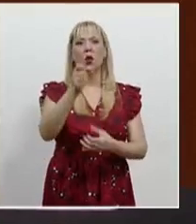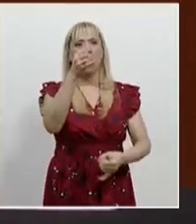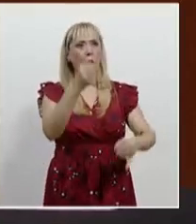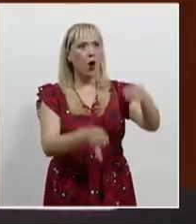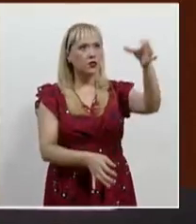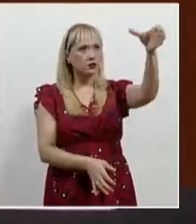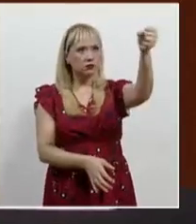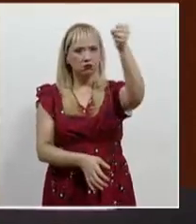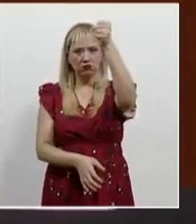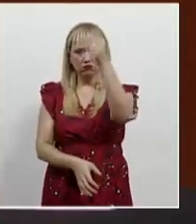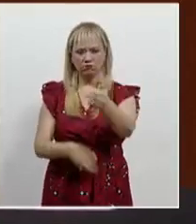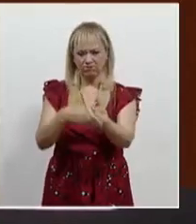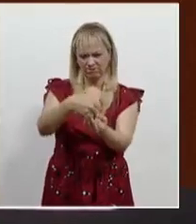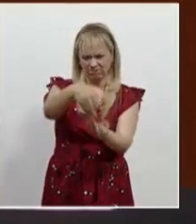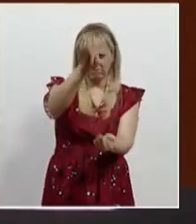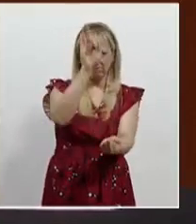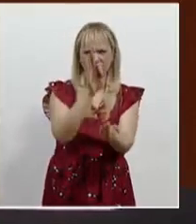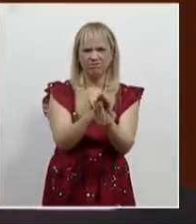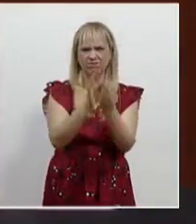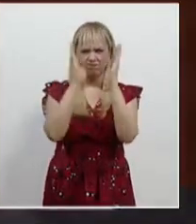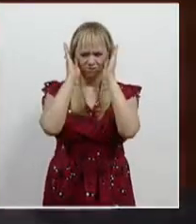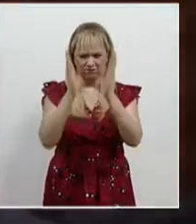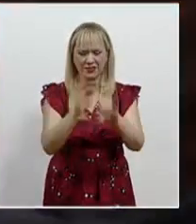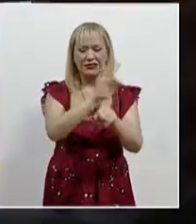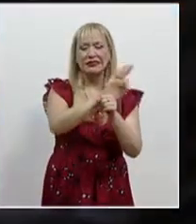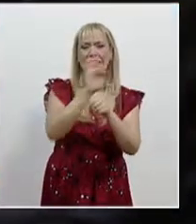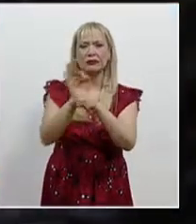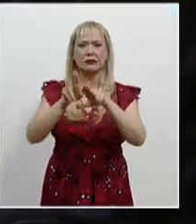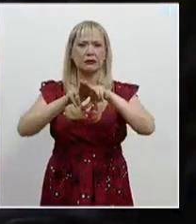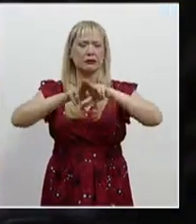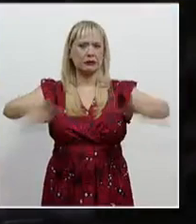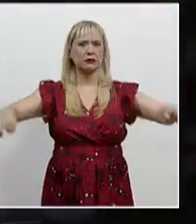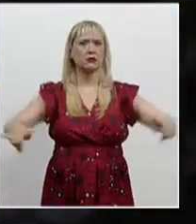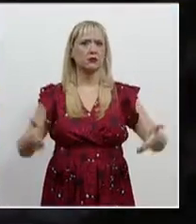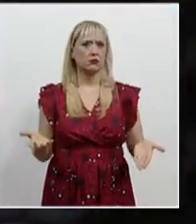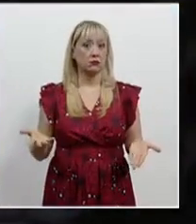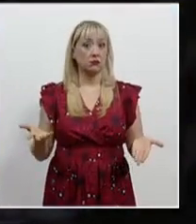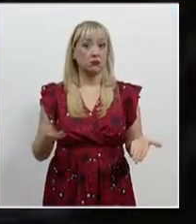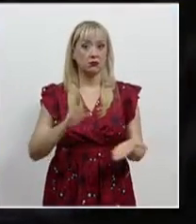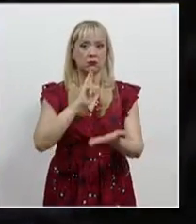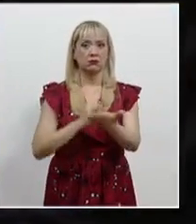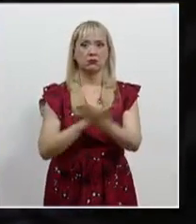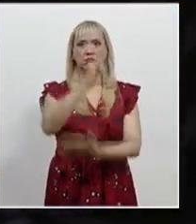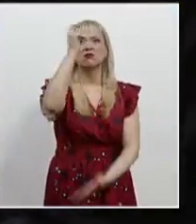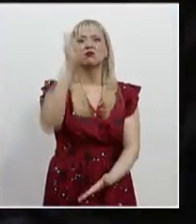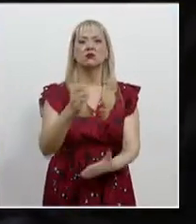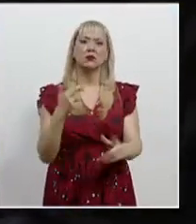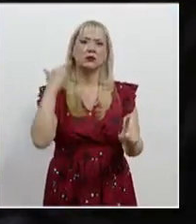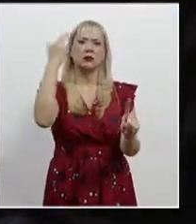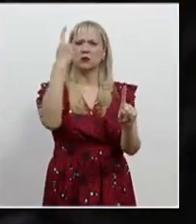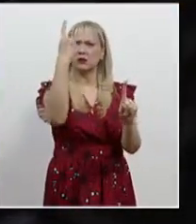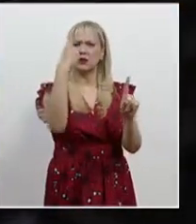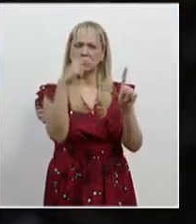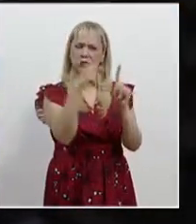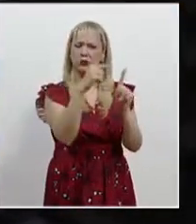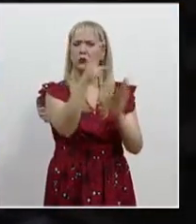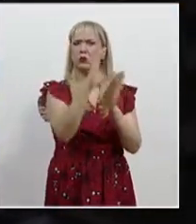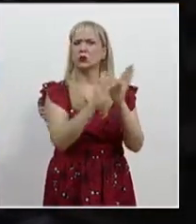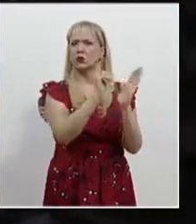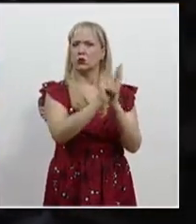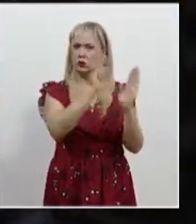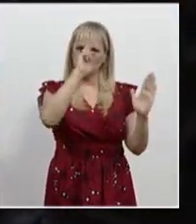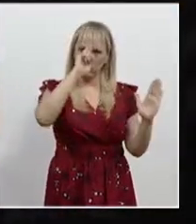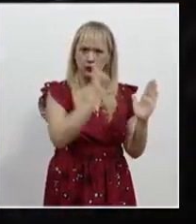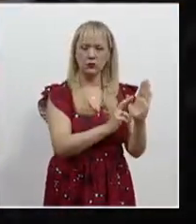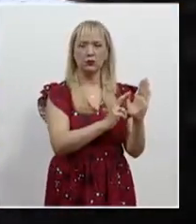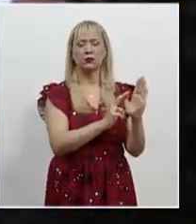que no se dejen influir con el fin de que sus sentencias se apeguen a los principios que marca la Constitución. Añadió que, además